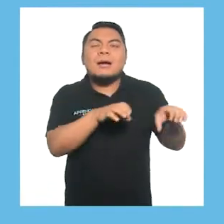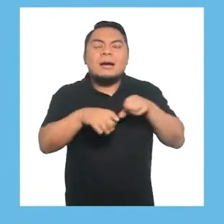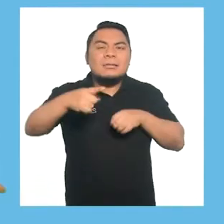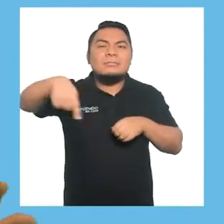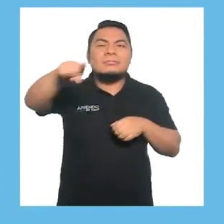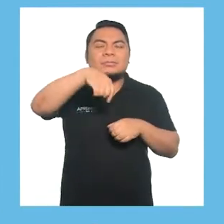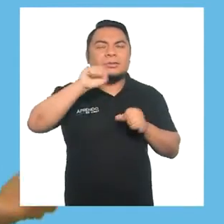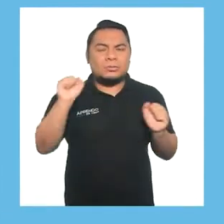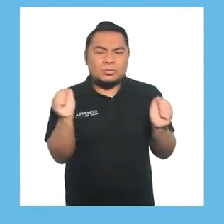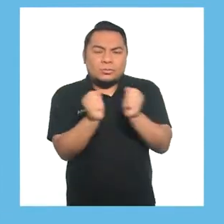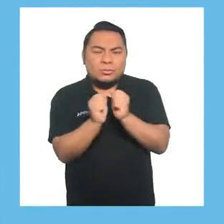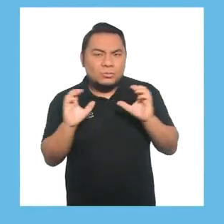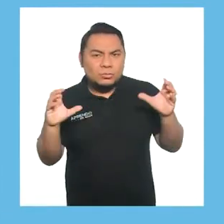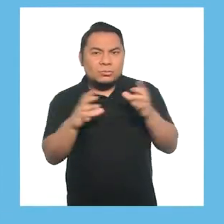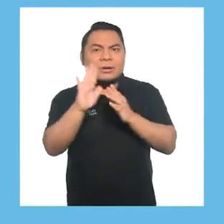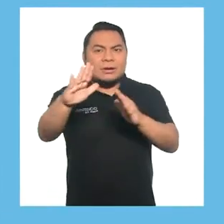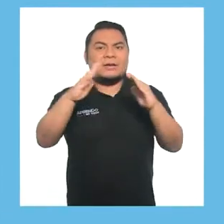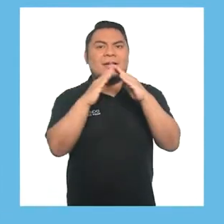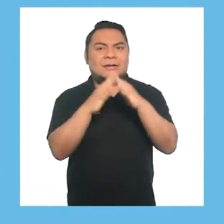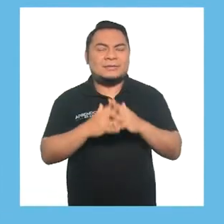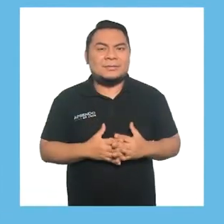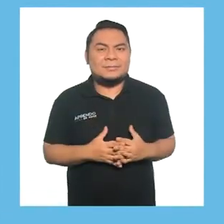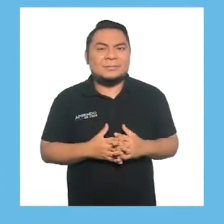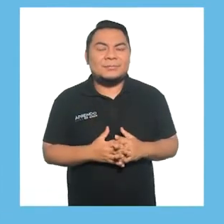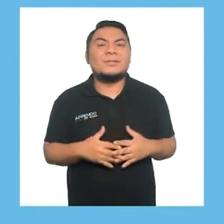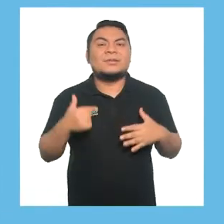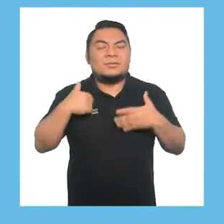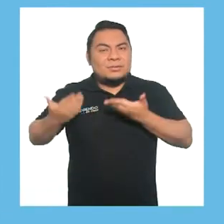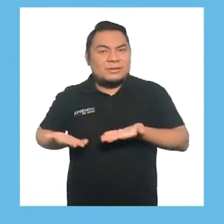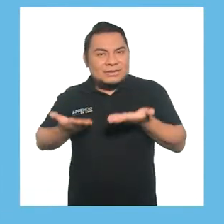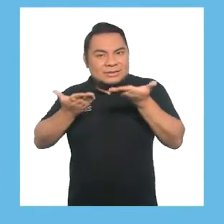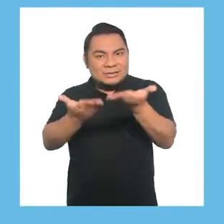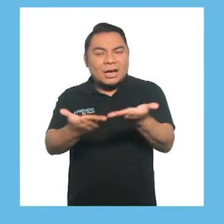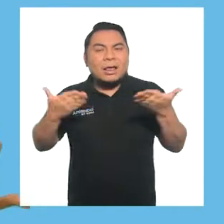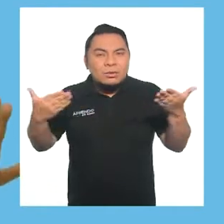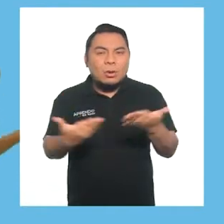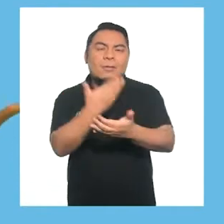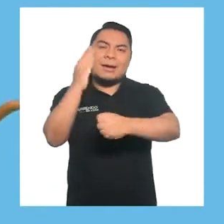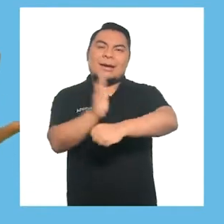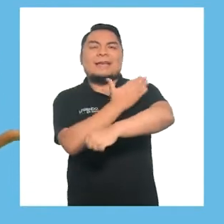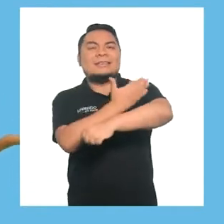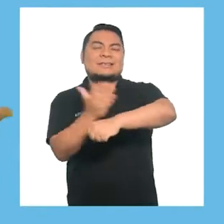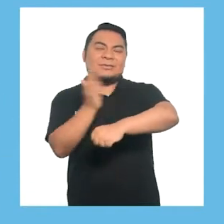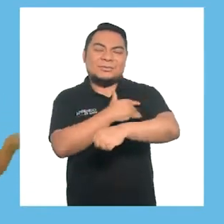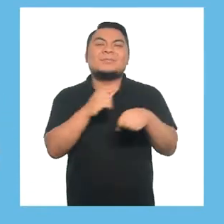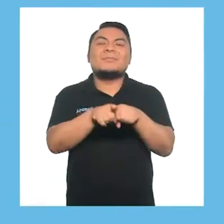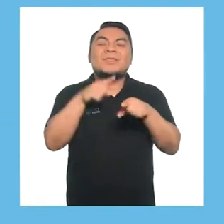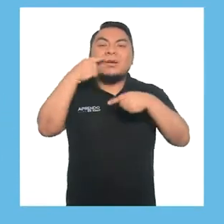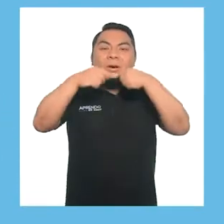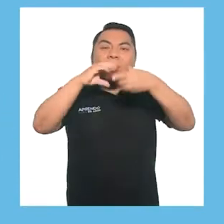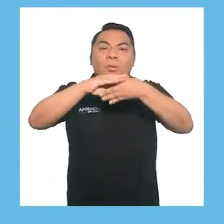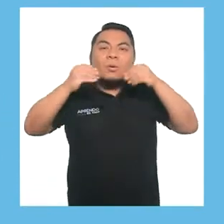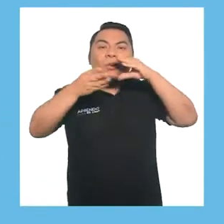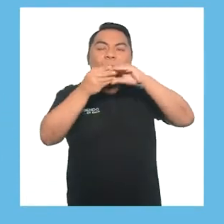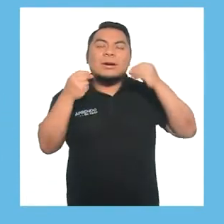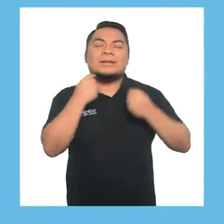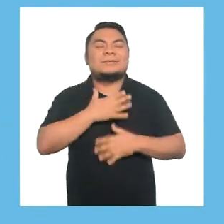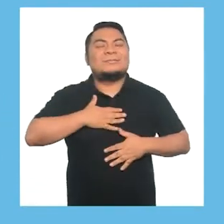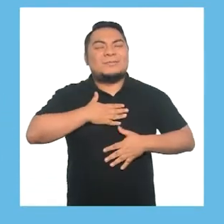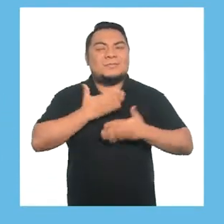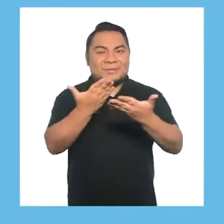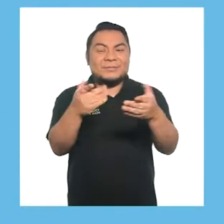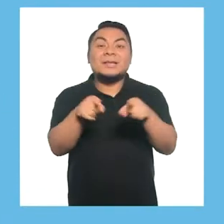actividad para que realicen juntos en casa. Les traemos nuevas canciones y cuentos para